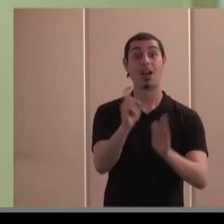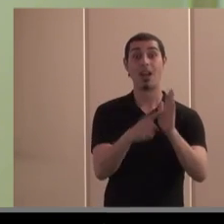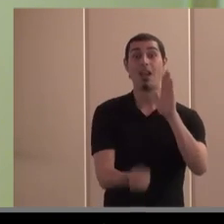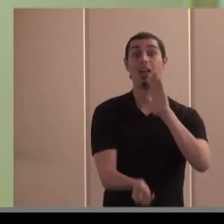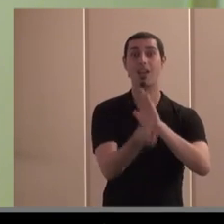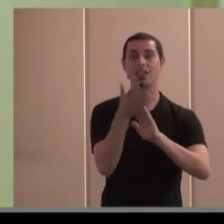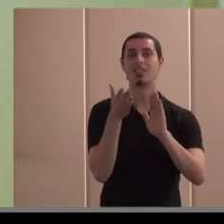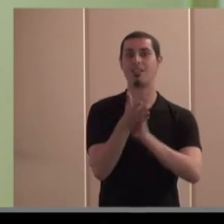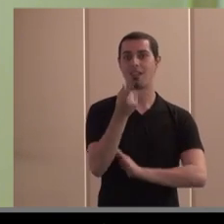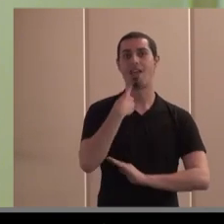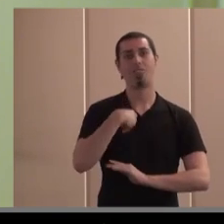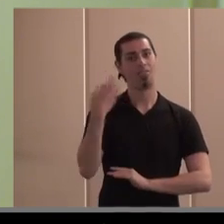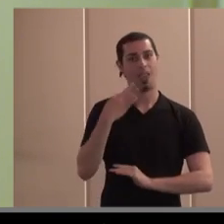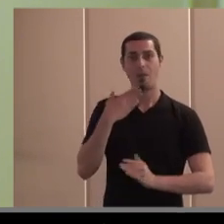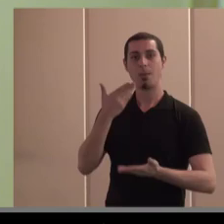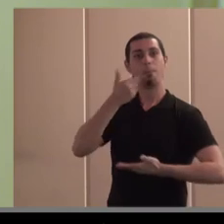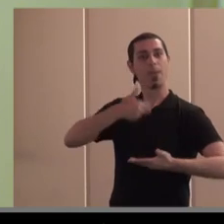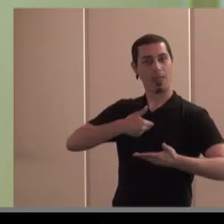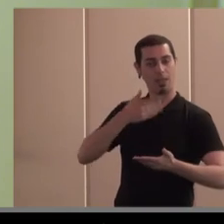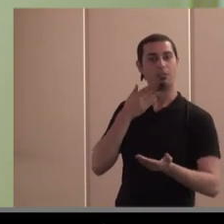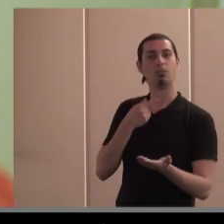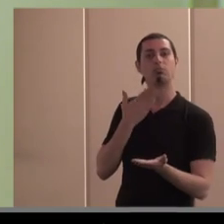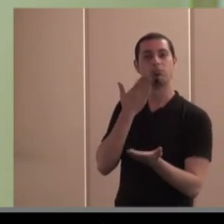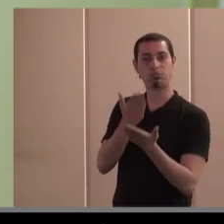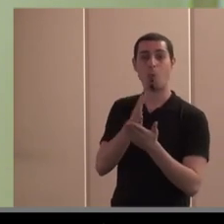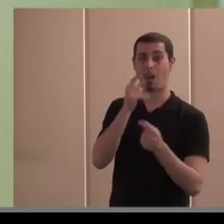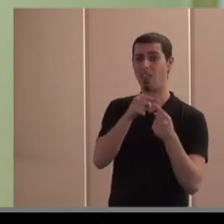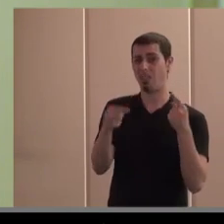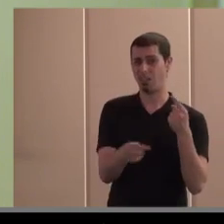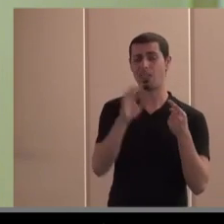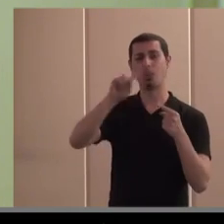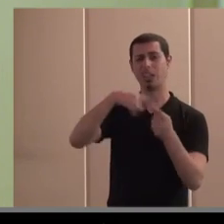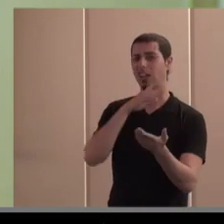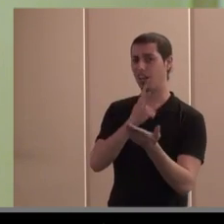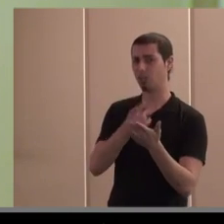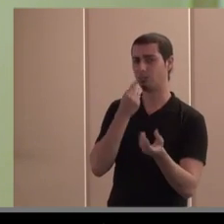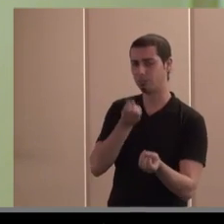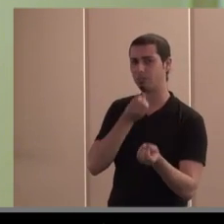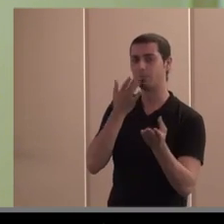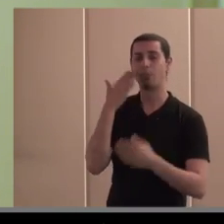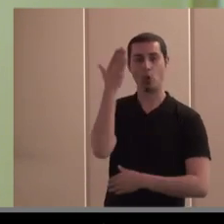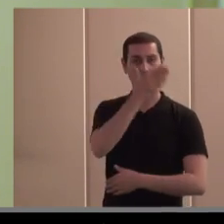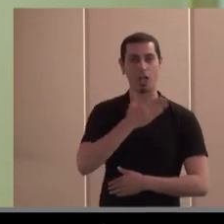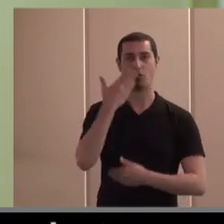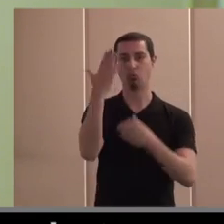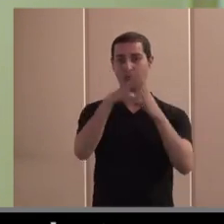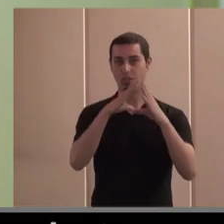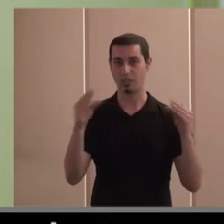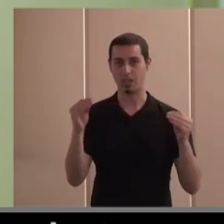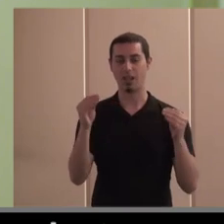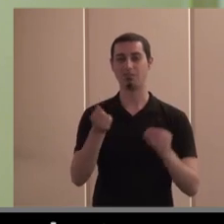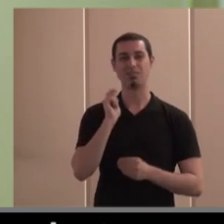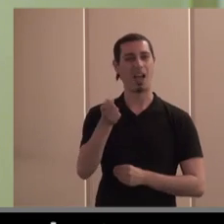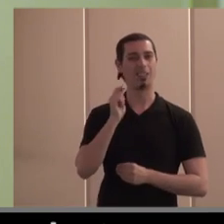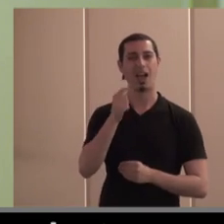esta fórmula empresarial porque hay un déficit y luego lo veremos en los retos en las escuelas en la universidad se